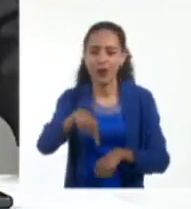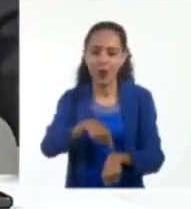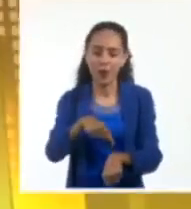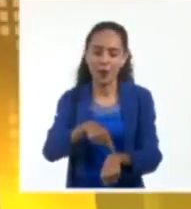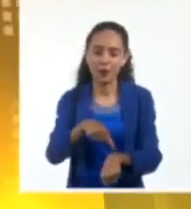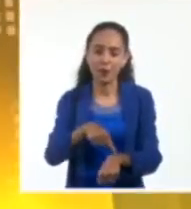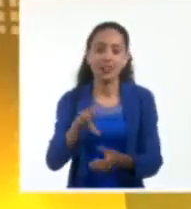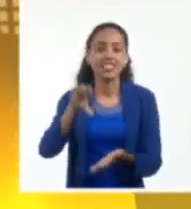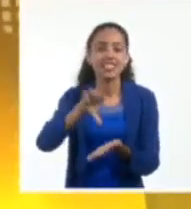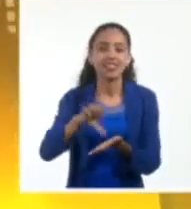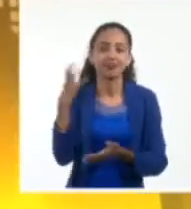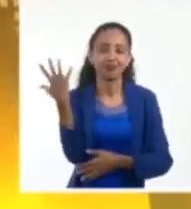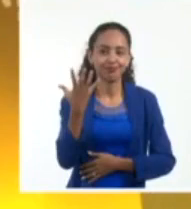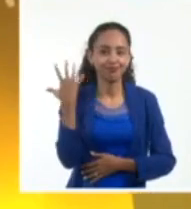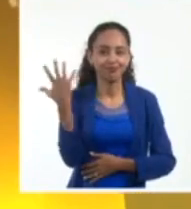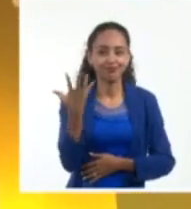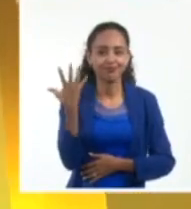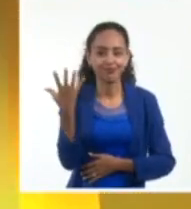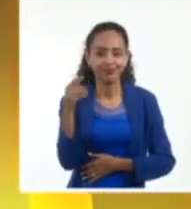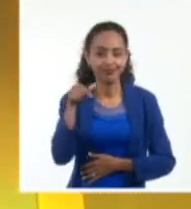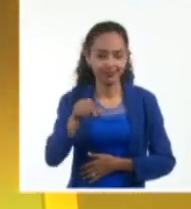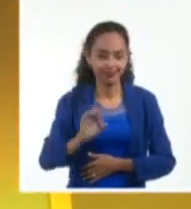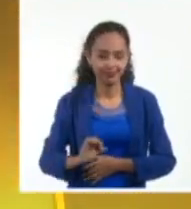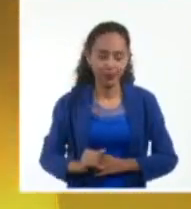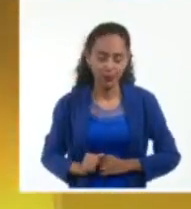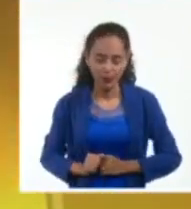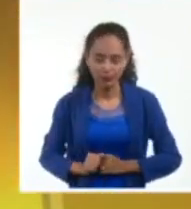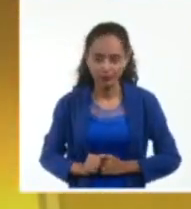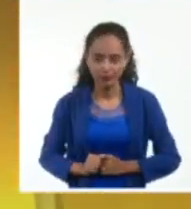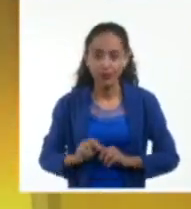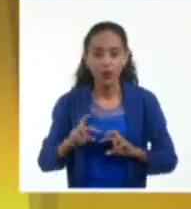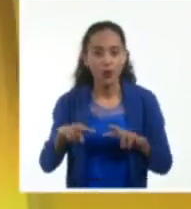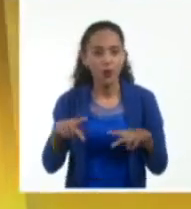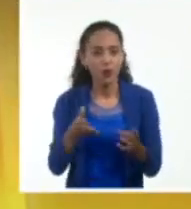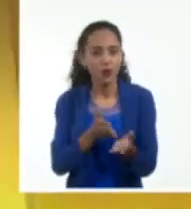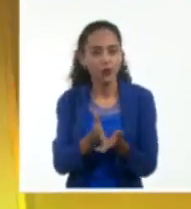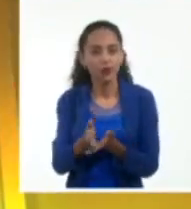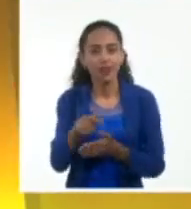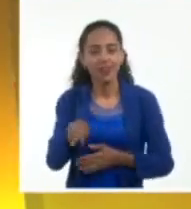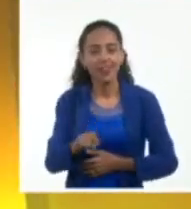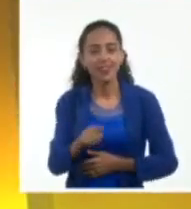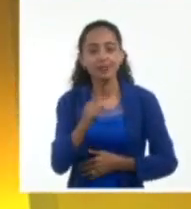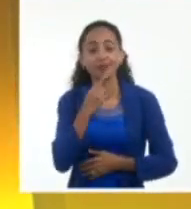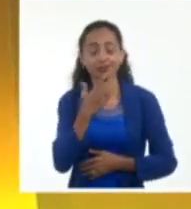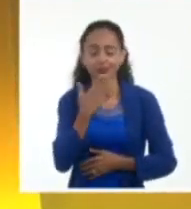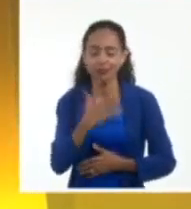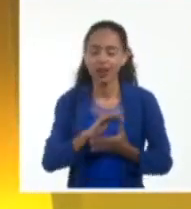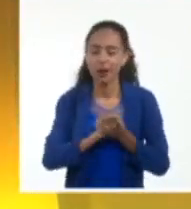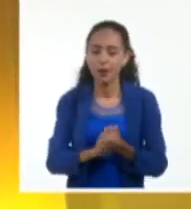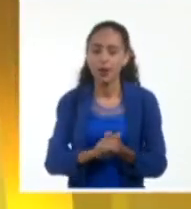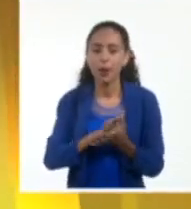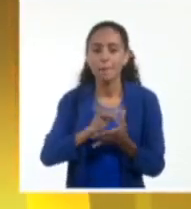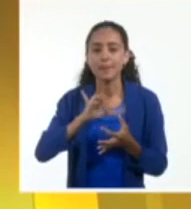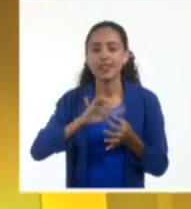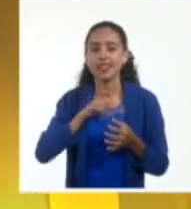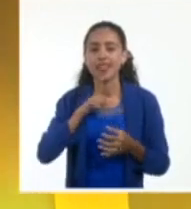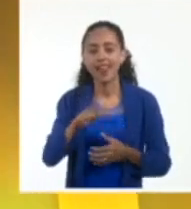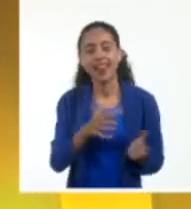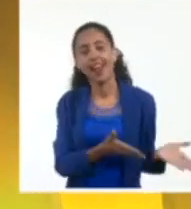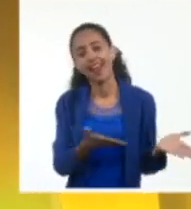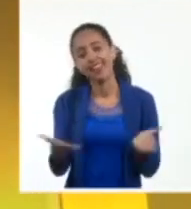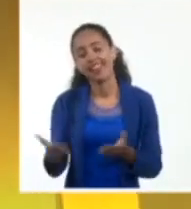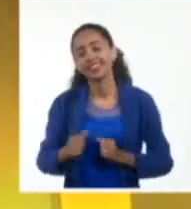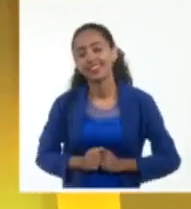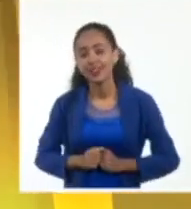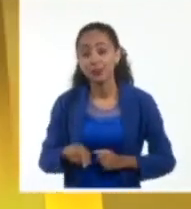con el Centro de Pronósticos del Instituto de Meteorología. Vuelve la señal hasta allá. Ahí está mi buen amigo Miguel Ángel Hernández. Adelante. Para